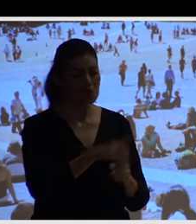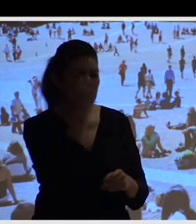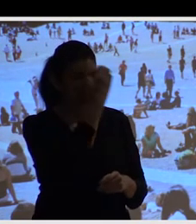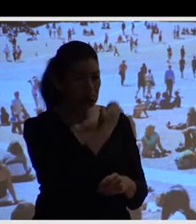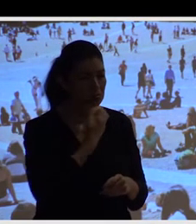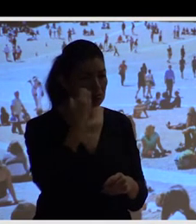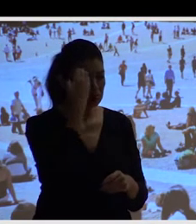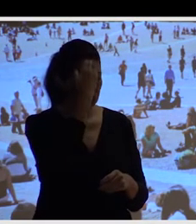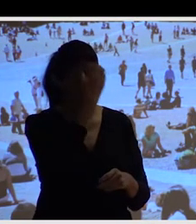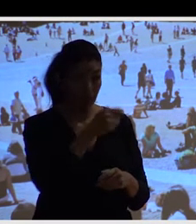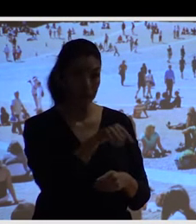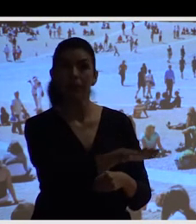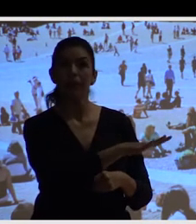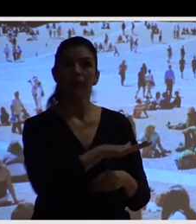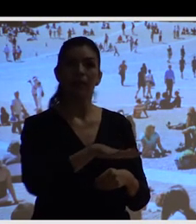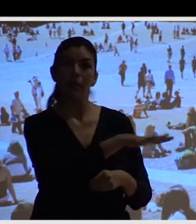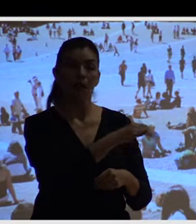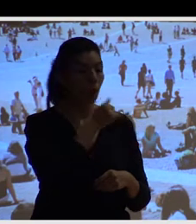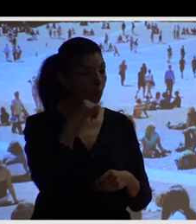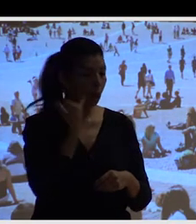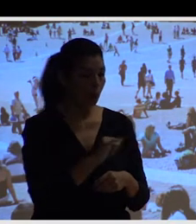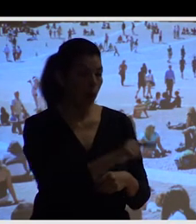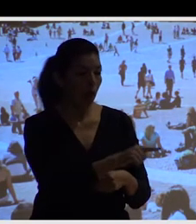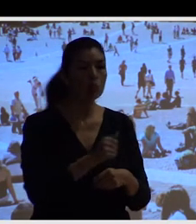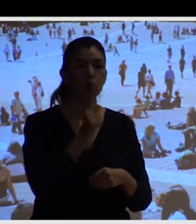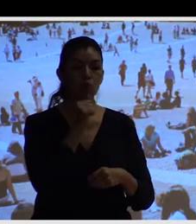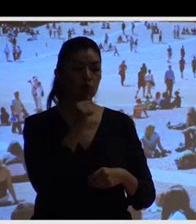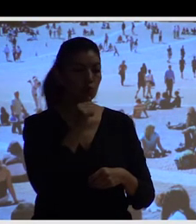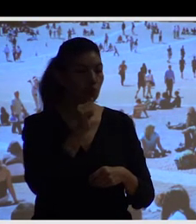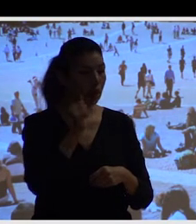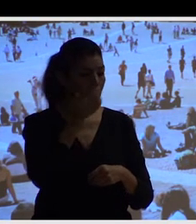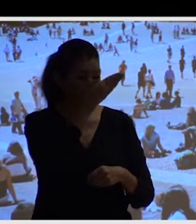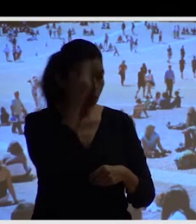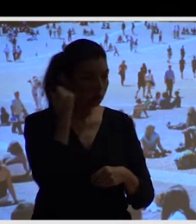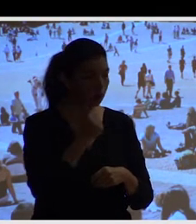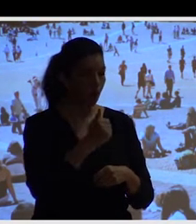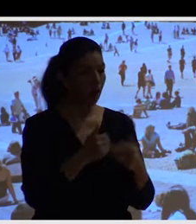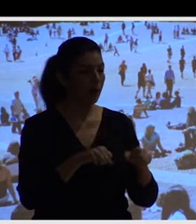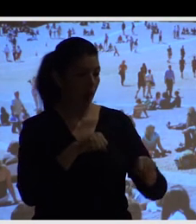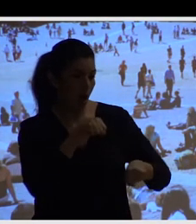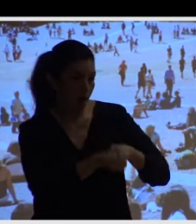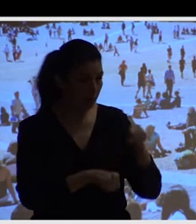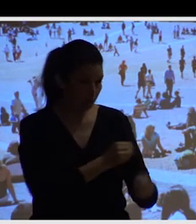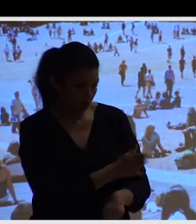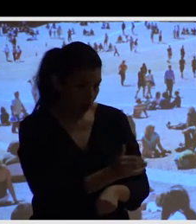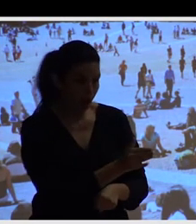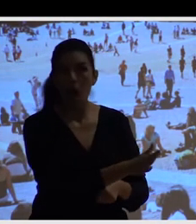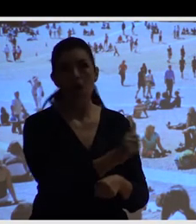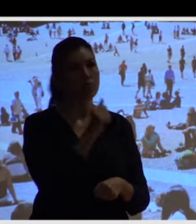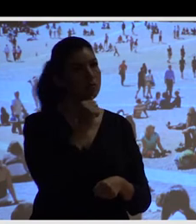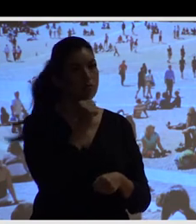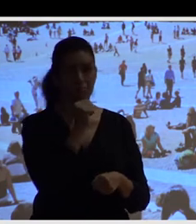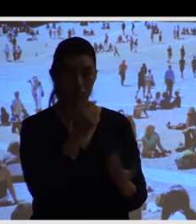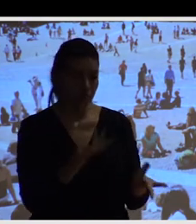al norte de Europa o a Estados Unidos. Entonces, tiene un tejido de vida social y de